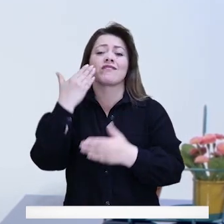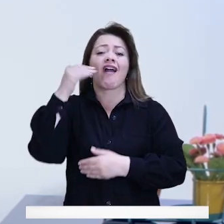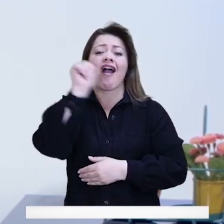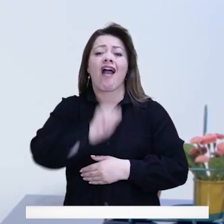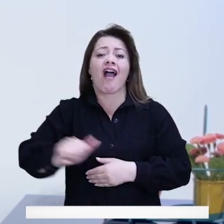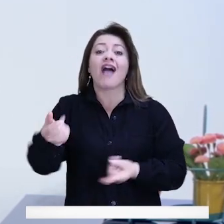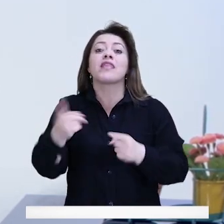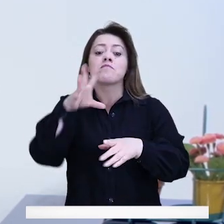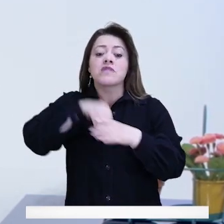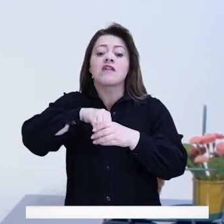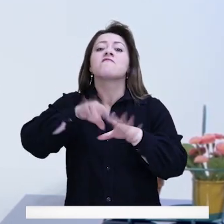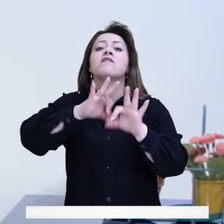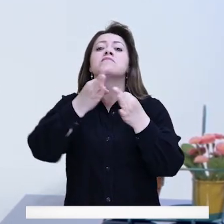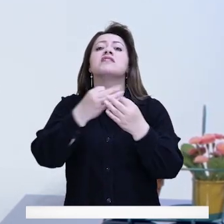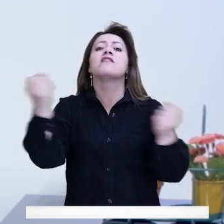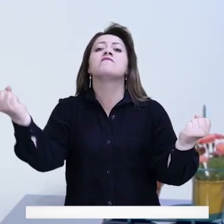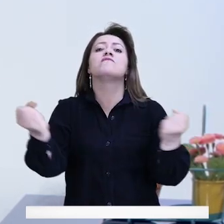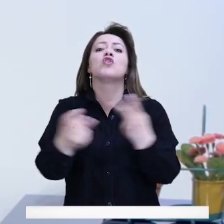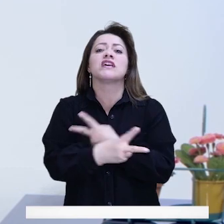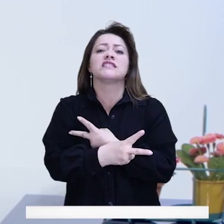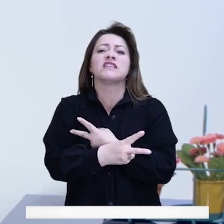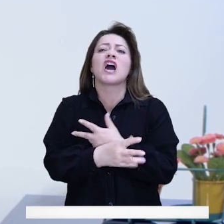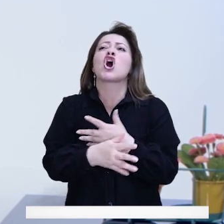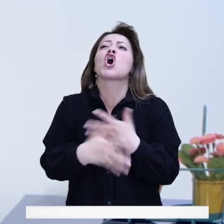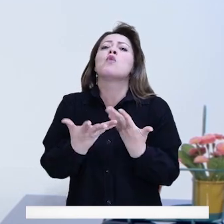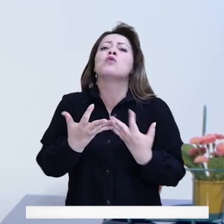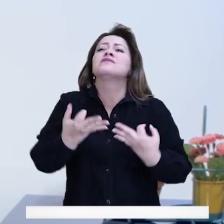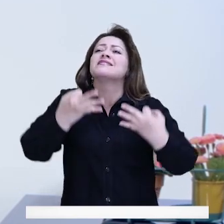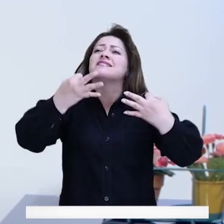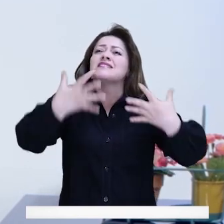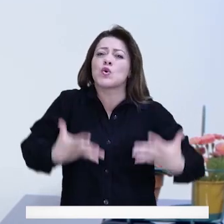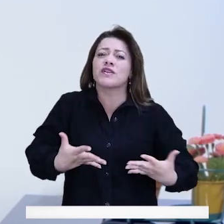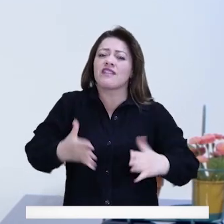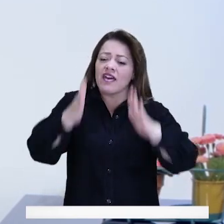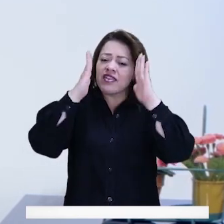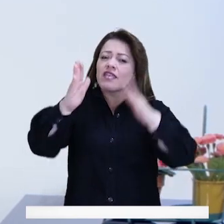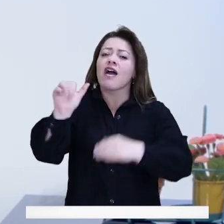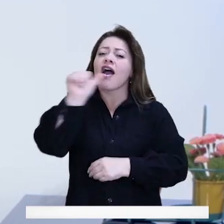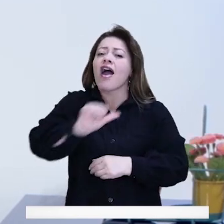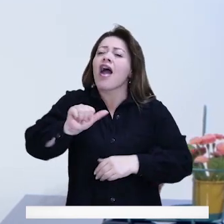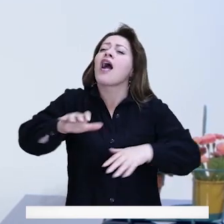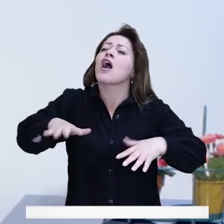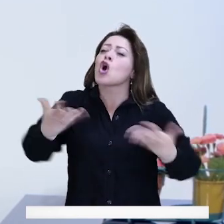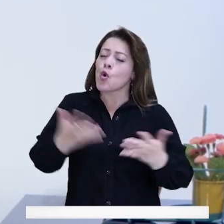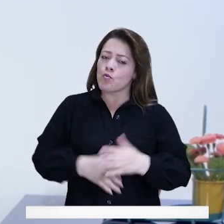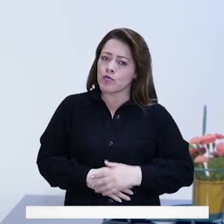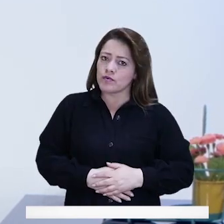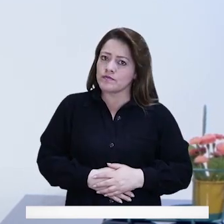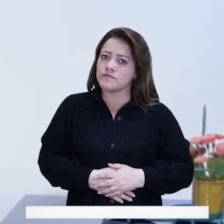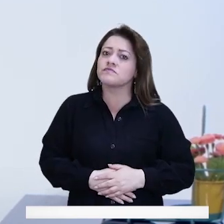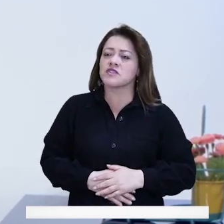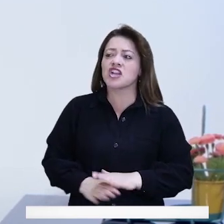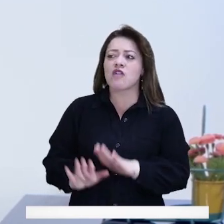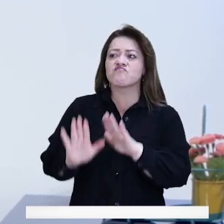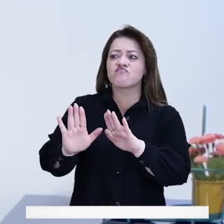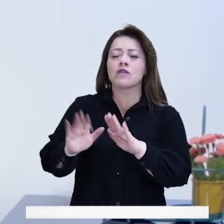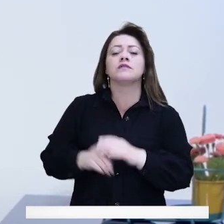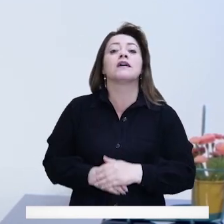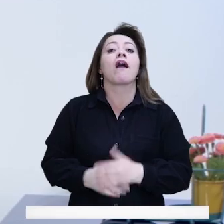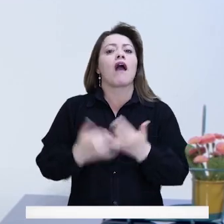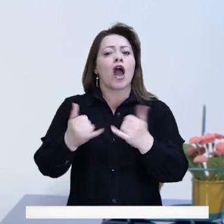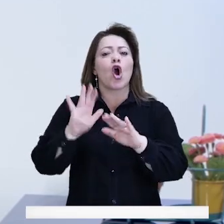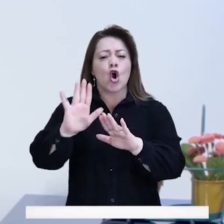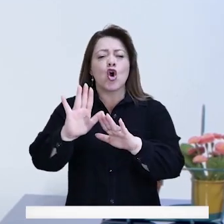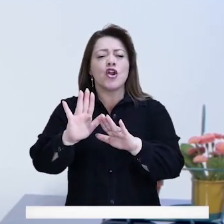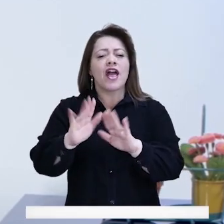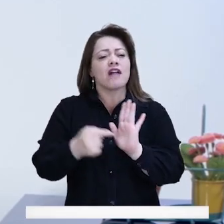que sigue habiendo violencia intrafamiliar, las mujeres y cómo poder abordar la seguridad para ellas. Concejala, una pregunta que